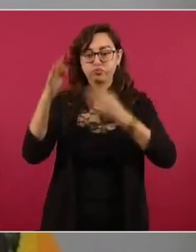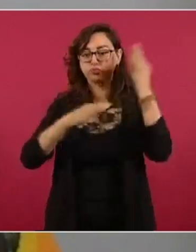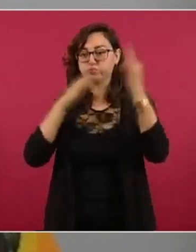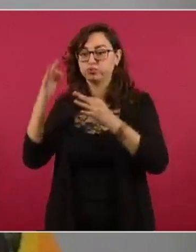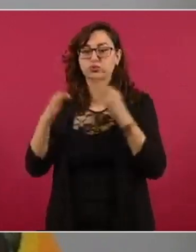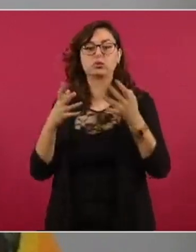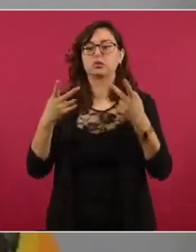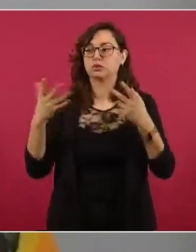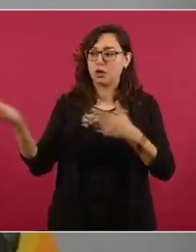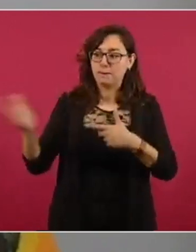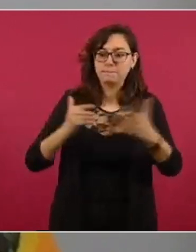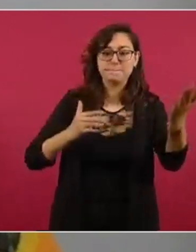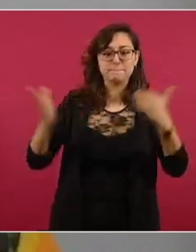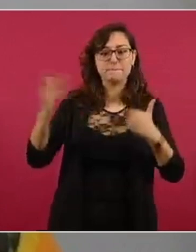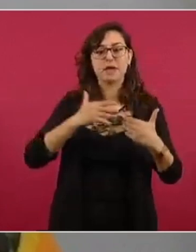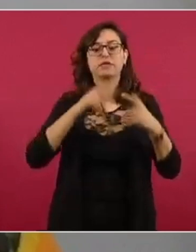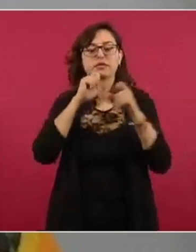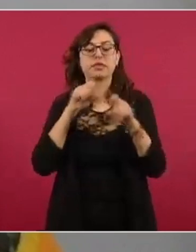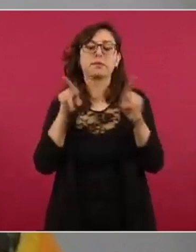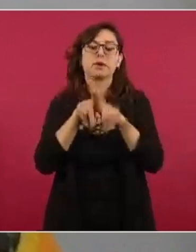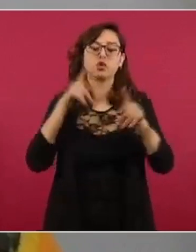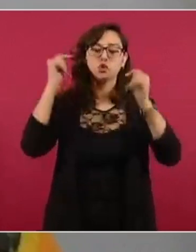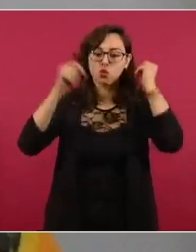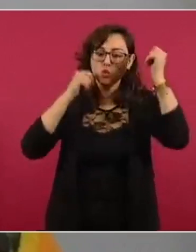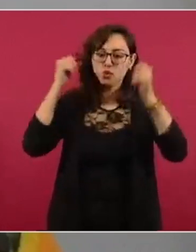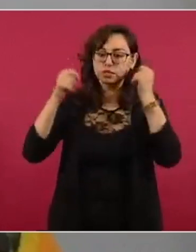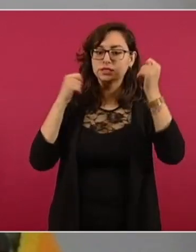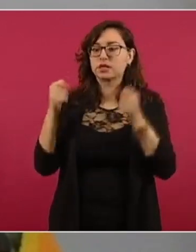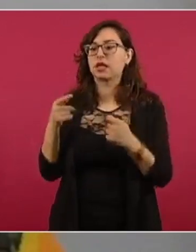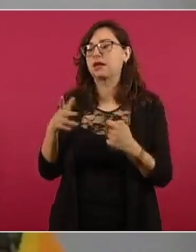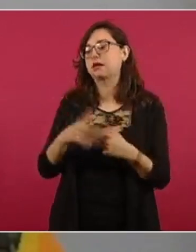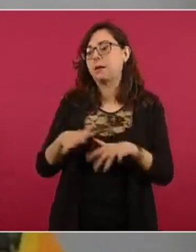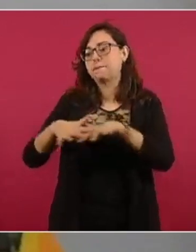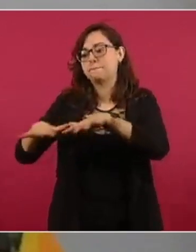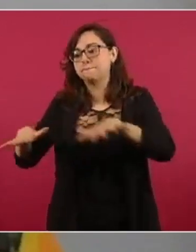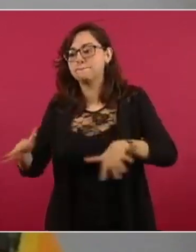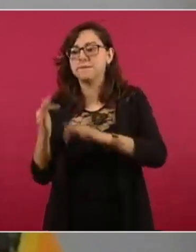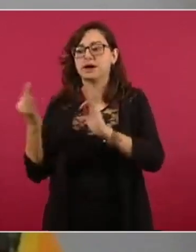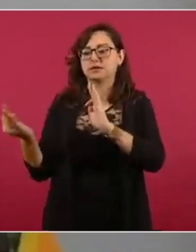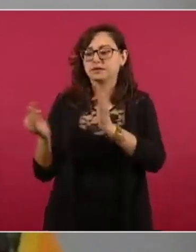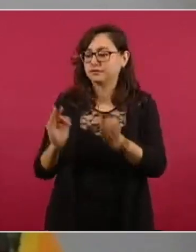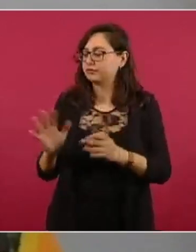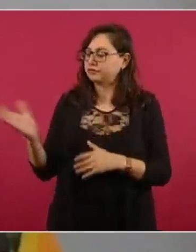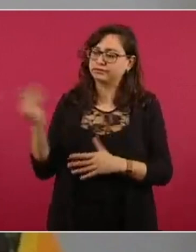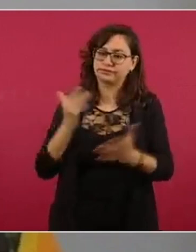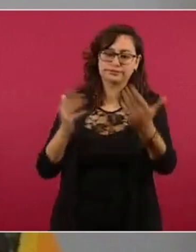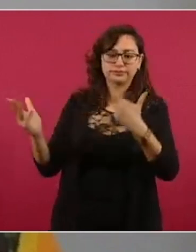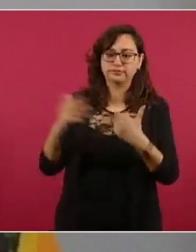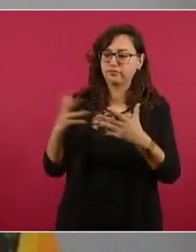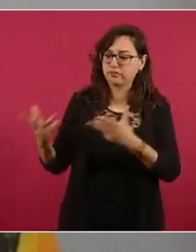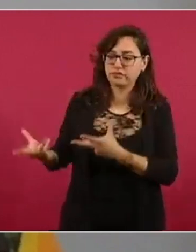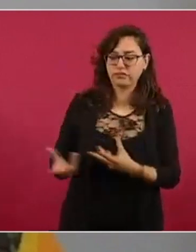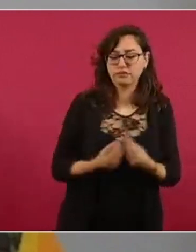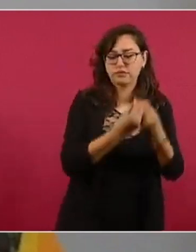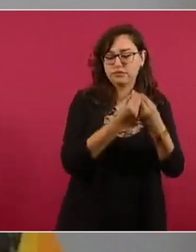y se evacúa a los turistas del área de Puerto Escondido y de Cipolite para que no tuvieran